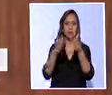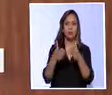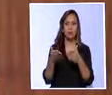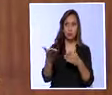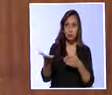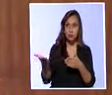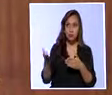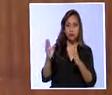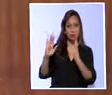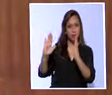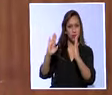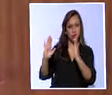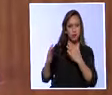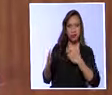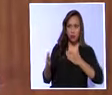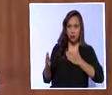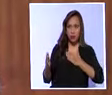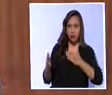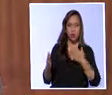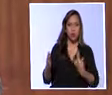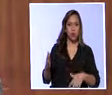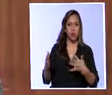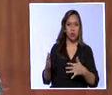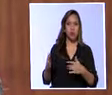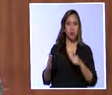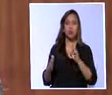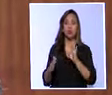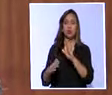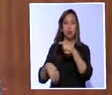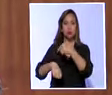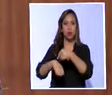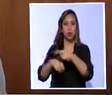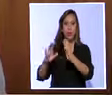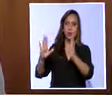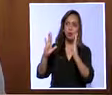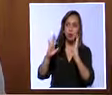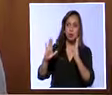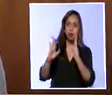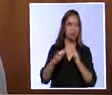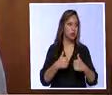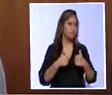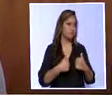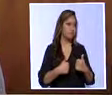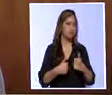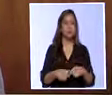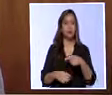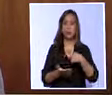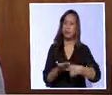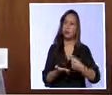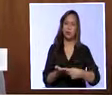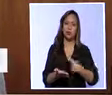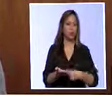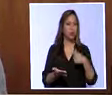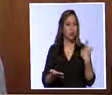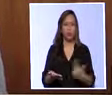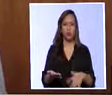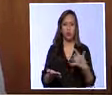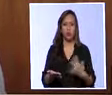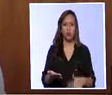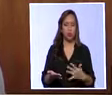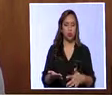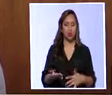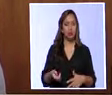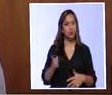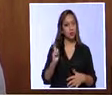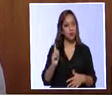dieron oídos y ahí certificaron su tiempo para escucharnos. Fue una ley que debatimos mucho y que yo diría